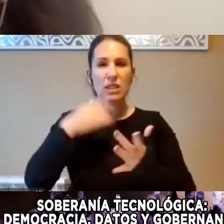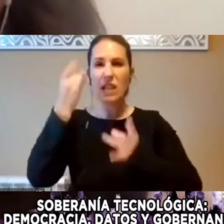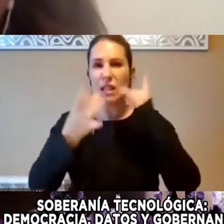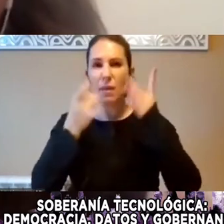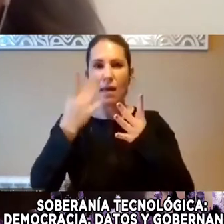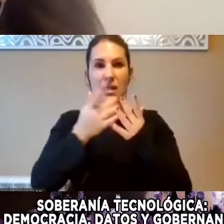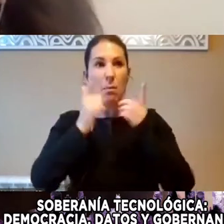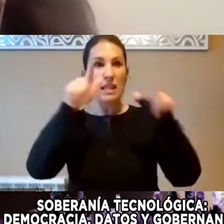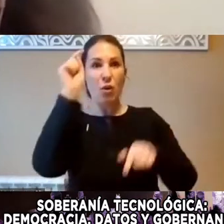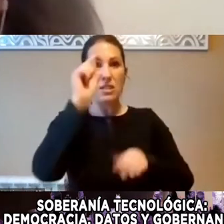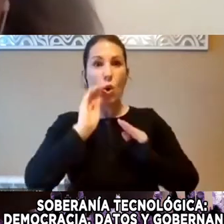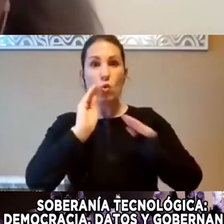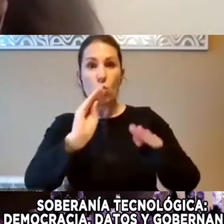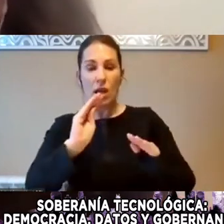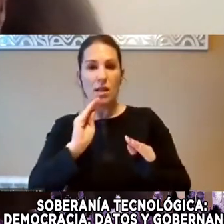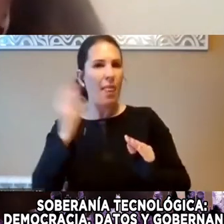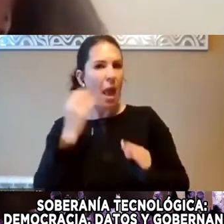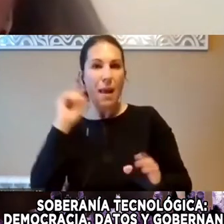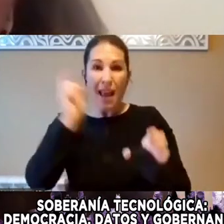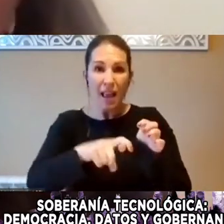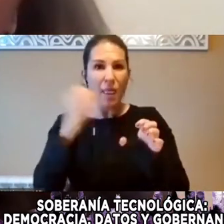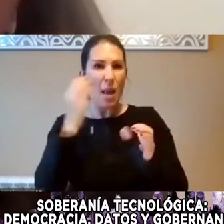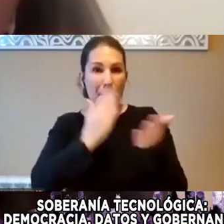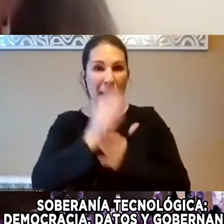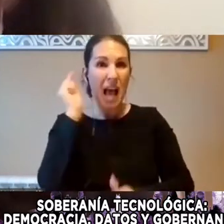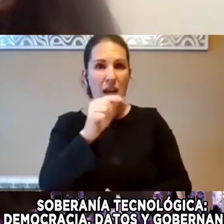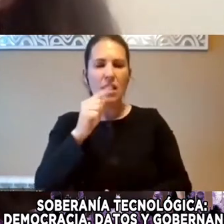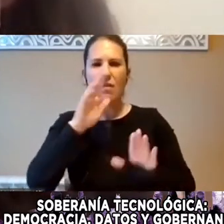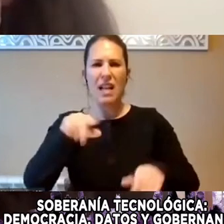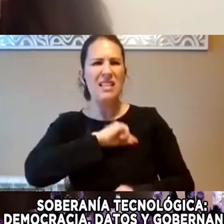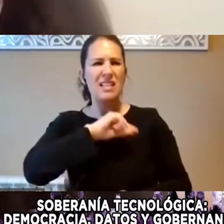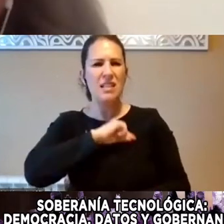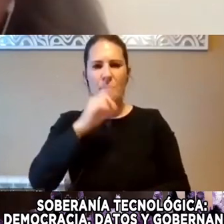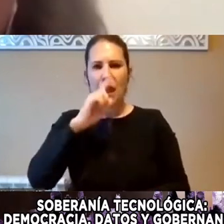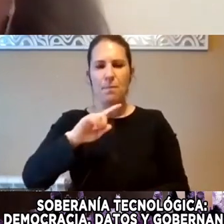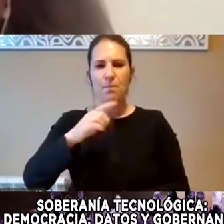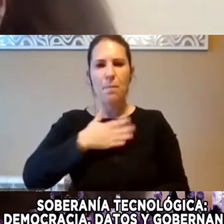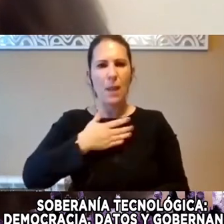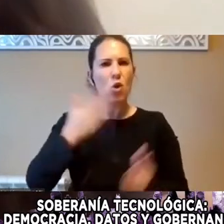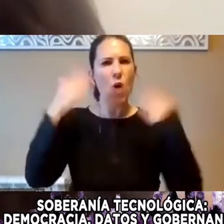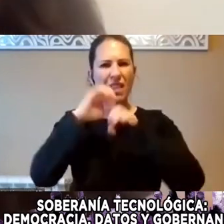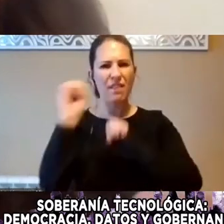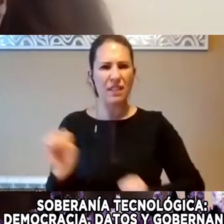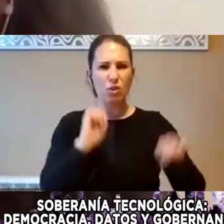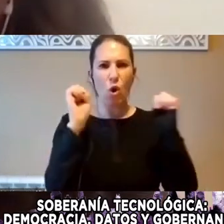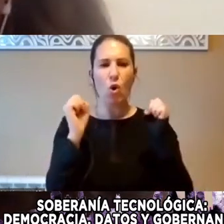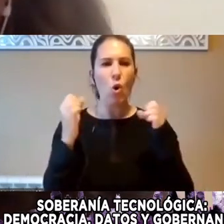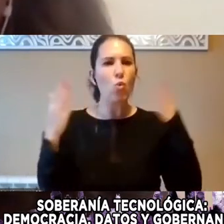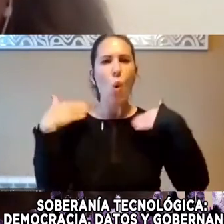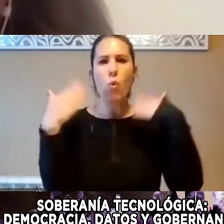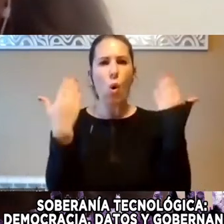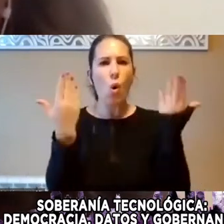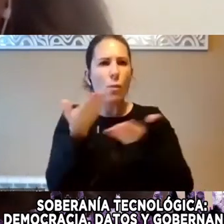indefensión Total Esta es la Primera reflexión Porque creo Que No hubo Litigio No hubo